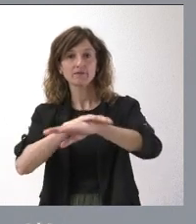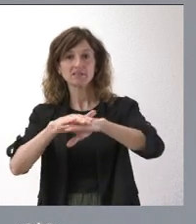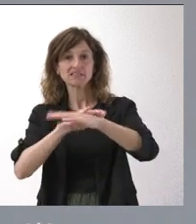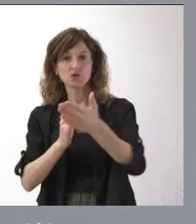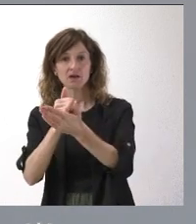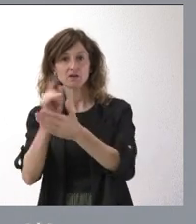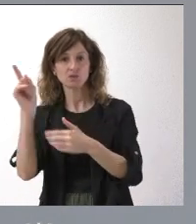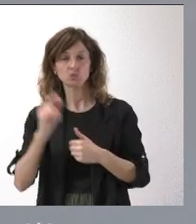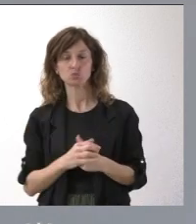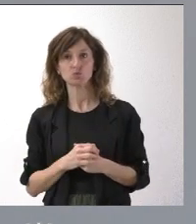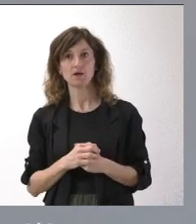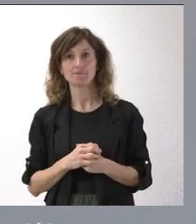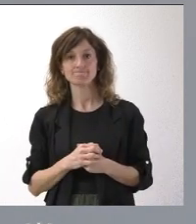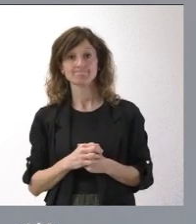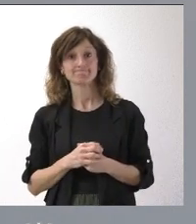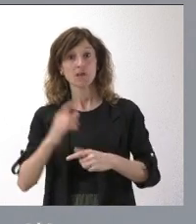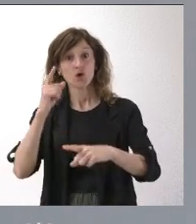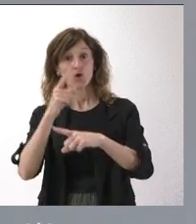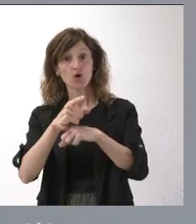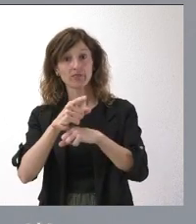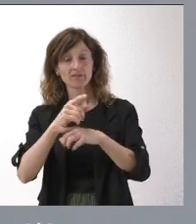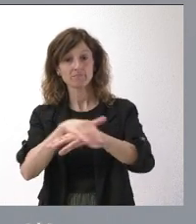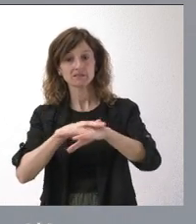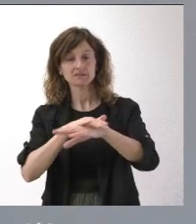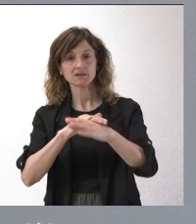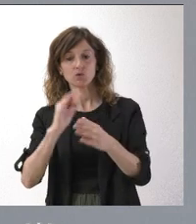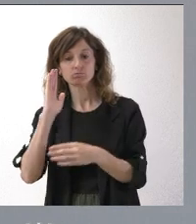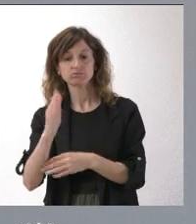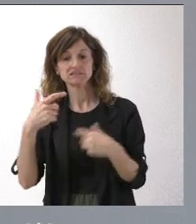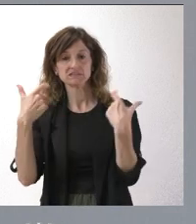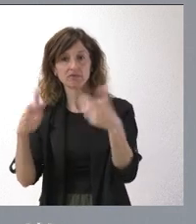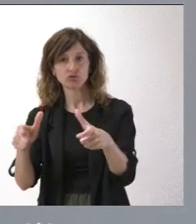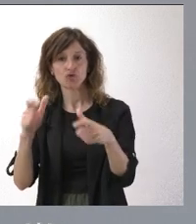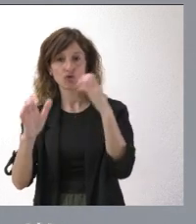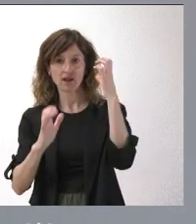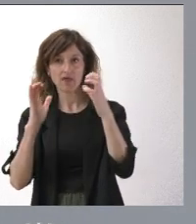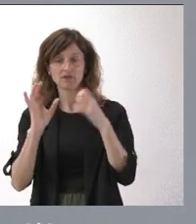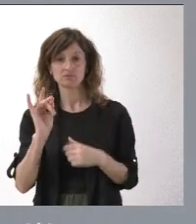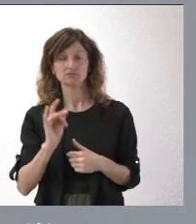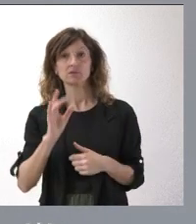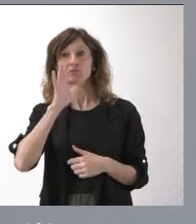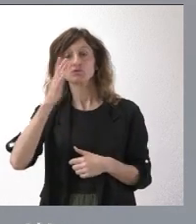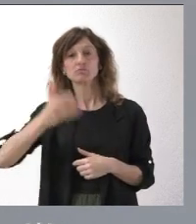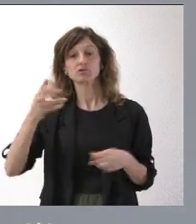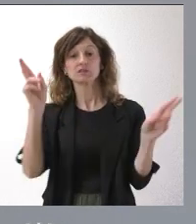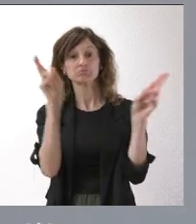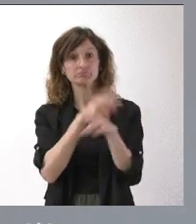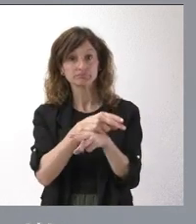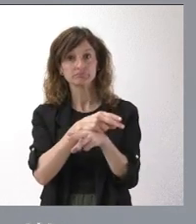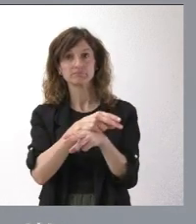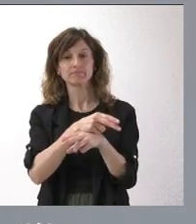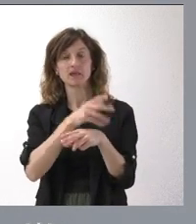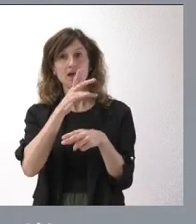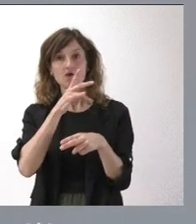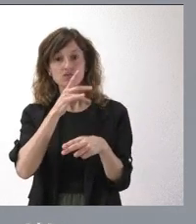Agricultura. Por tanto, sí que es verdad que esa orden del Ministerio de Agricultura ha causado un perjuicio para el sector y por eso era importante que dejara de estar en vigor. Y en la